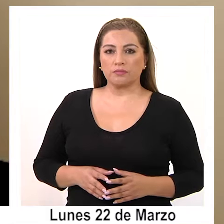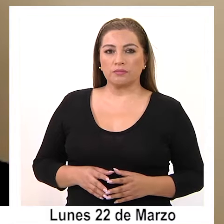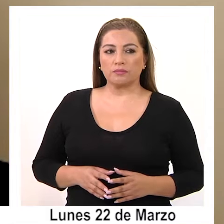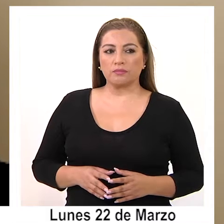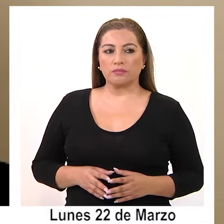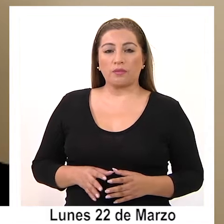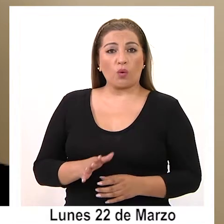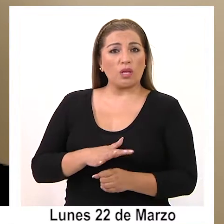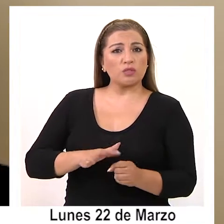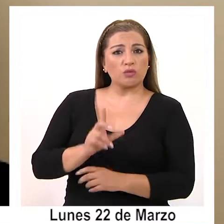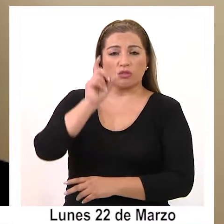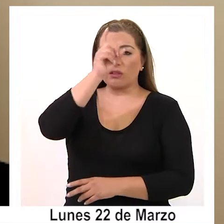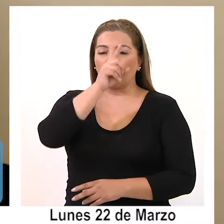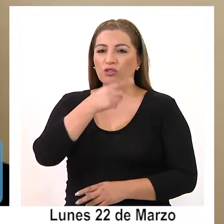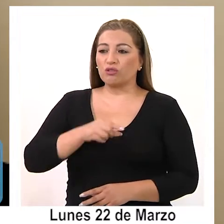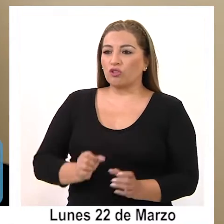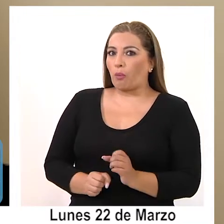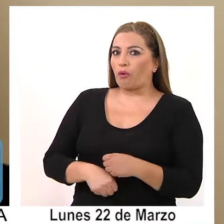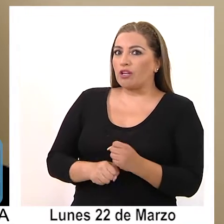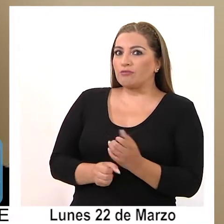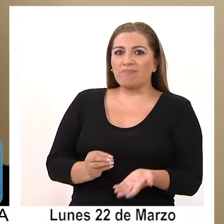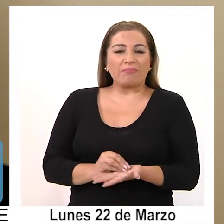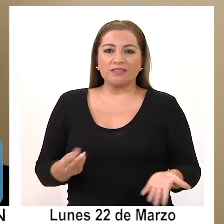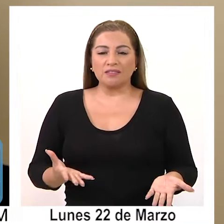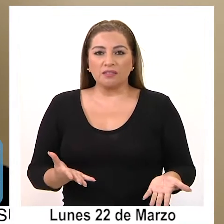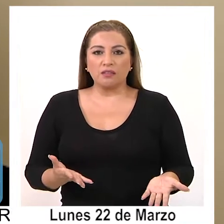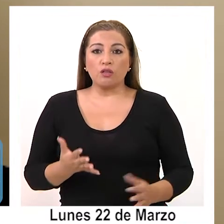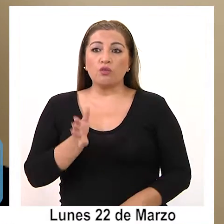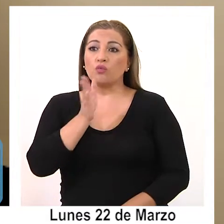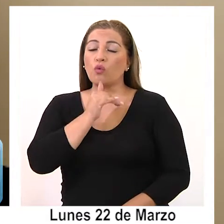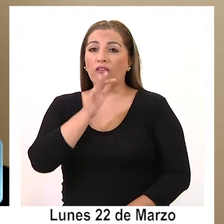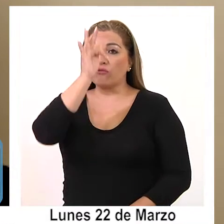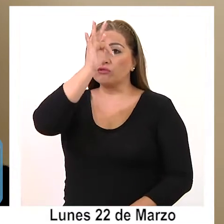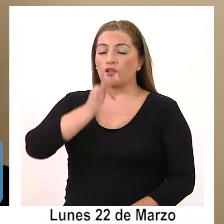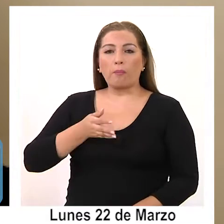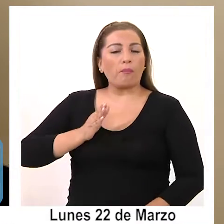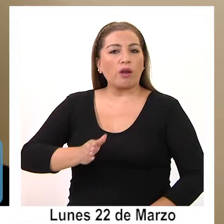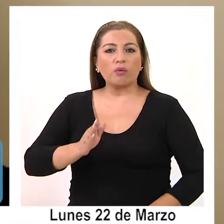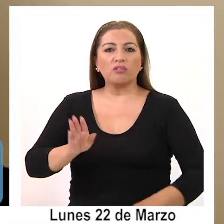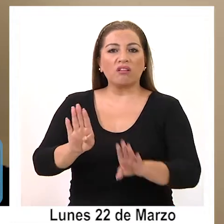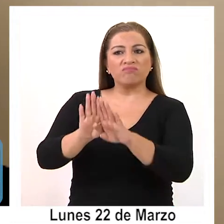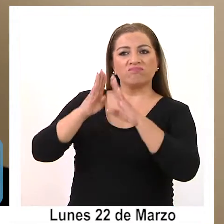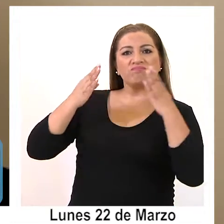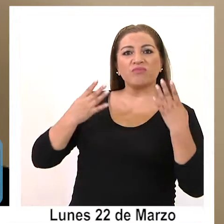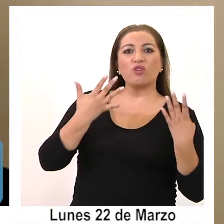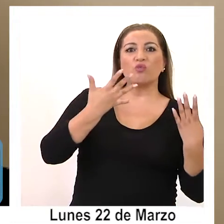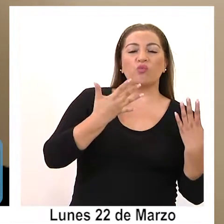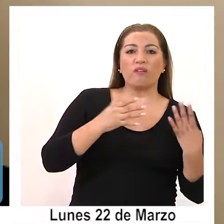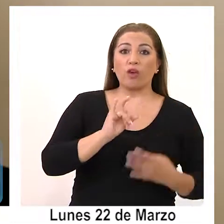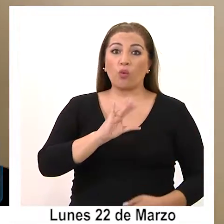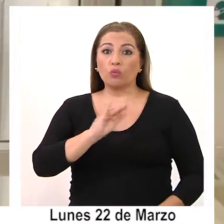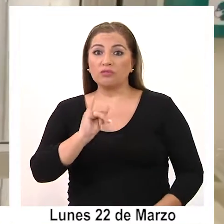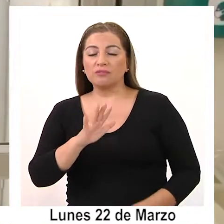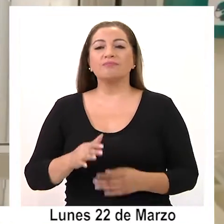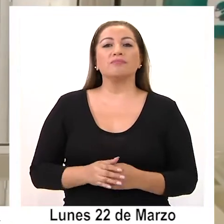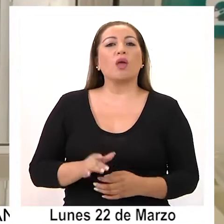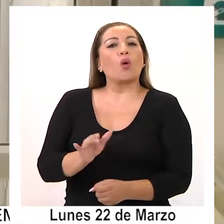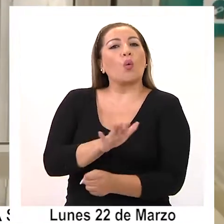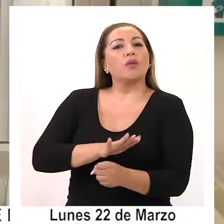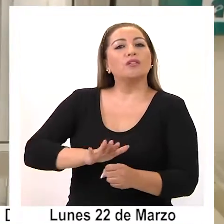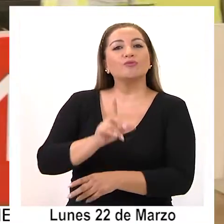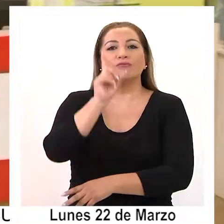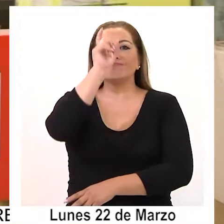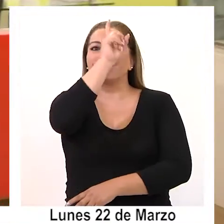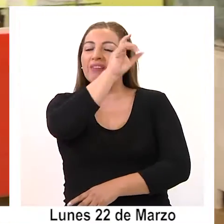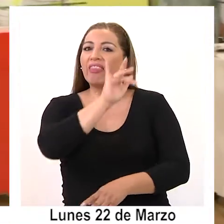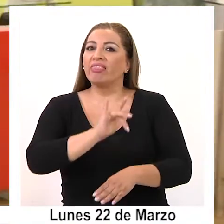Es una situación compleja que nos estresa un poco más porque nosotros no tenemos personal para seguir manteniendo abiertas nueve unidades de cuidado intensivo. Una situación